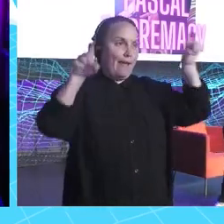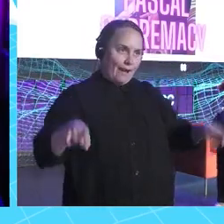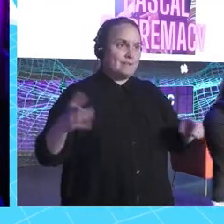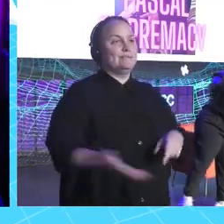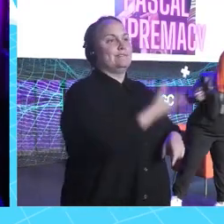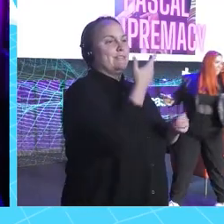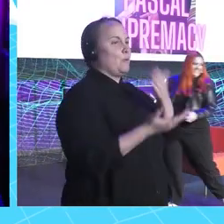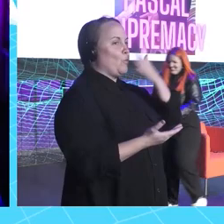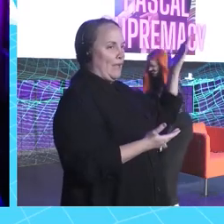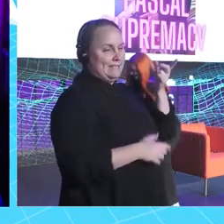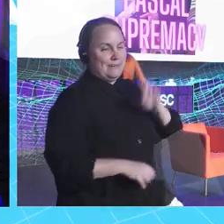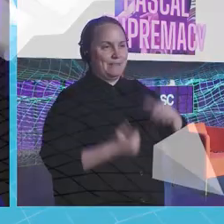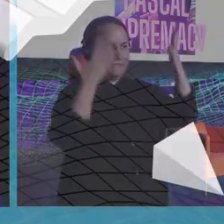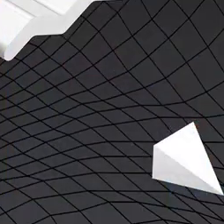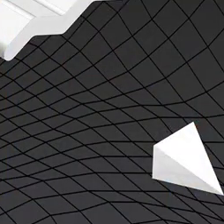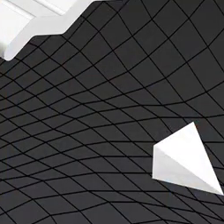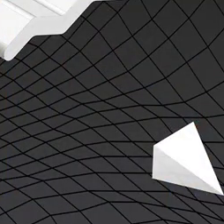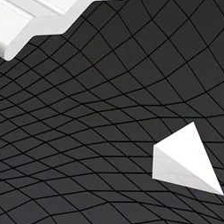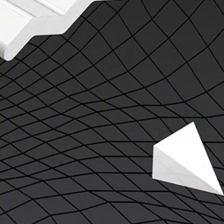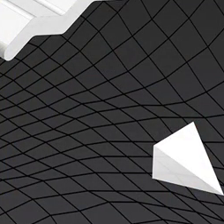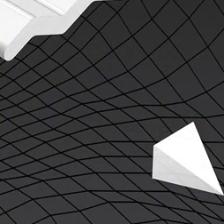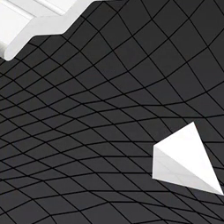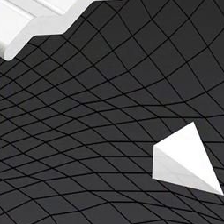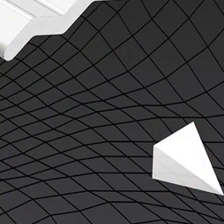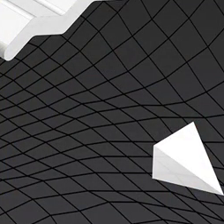Pedro Pascal también. Muah, adiós. Gracias. Gracias.